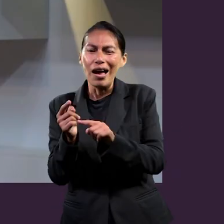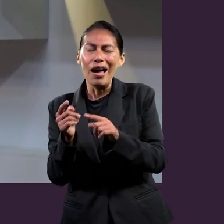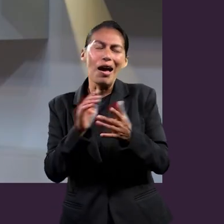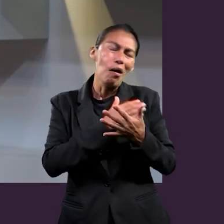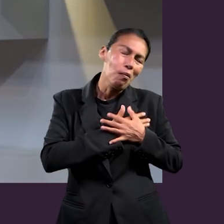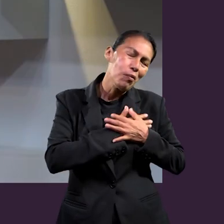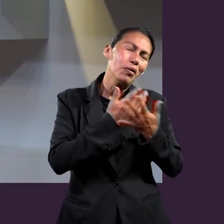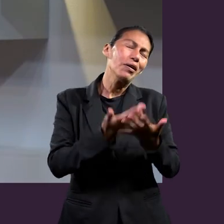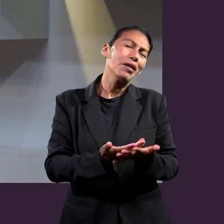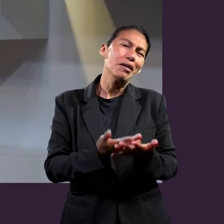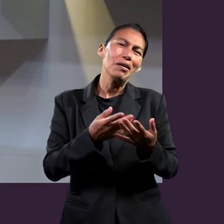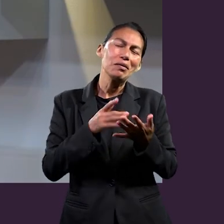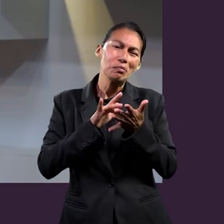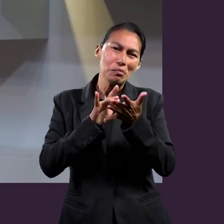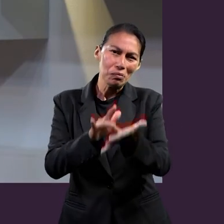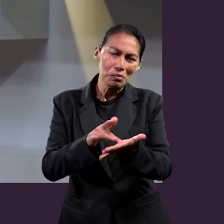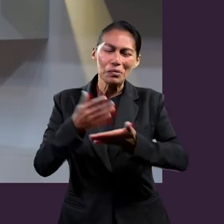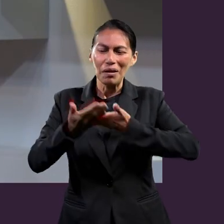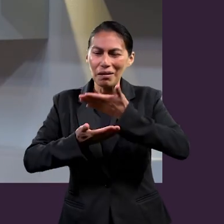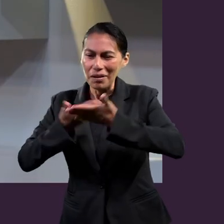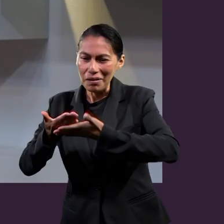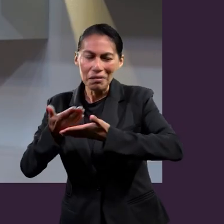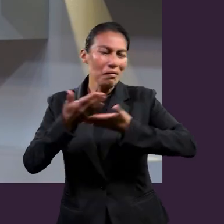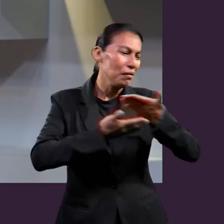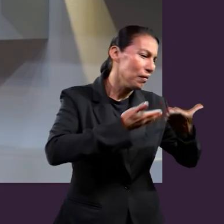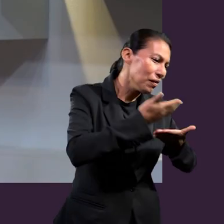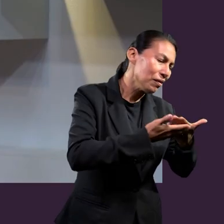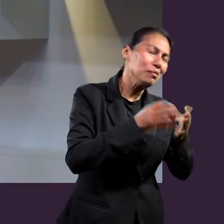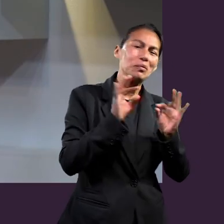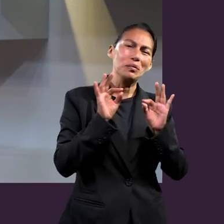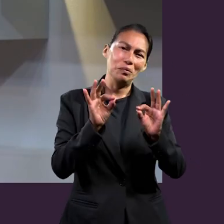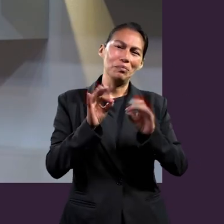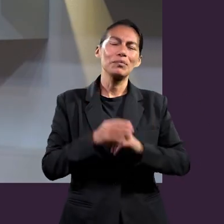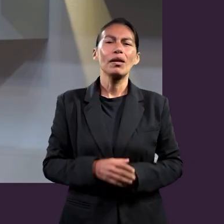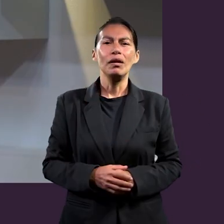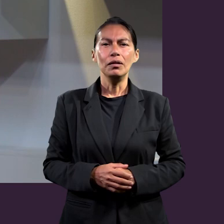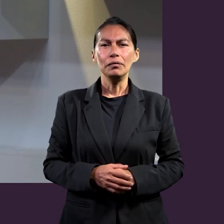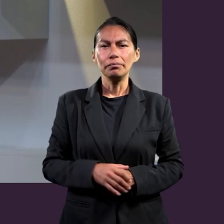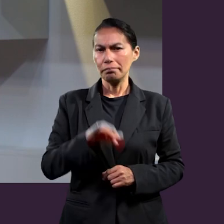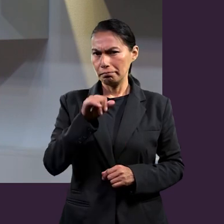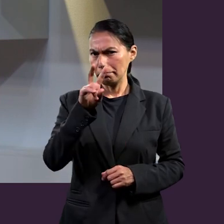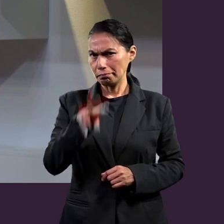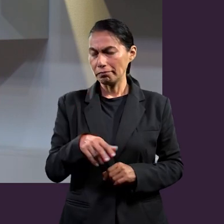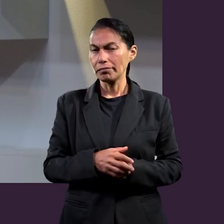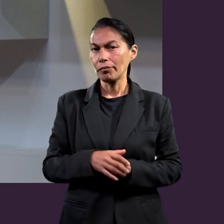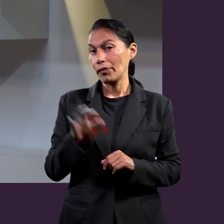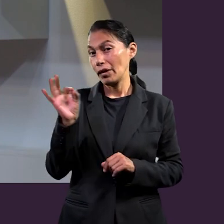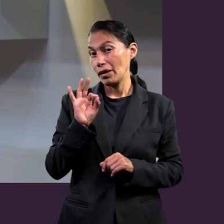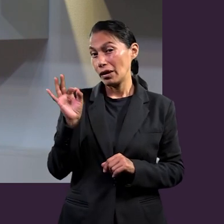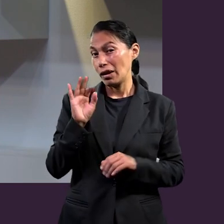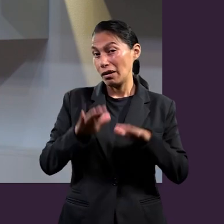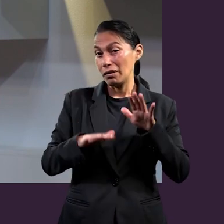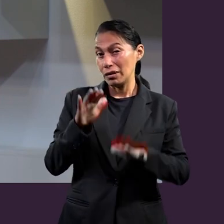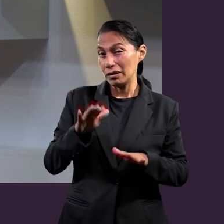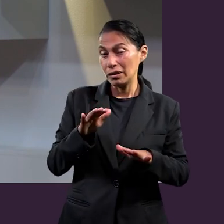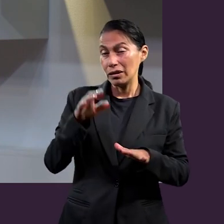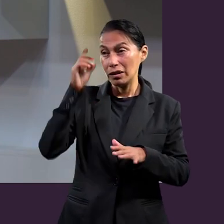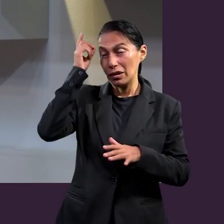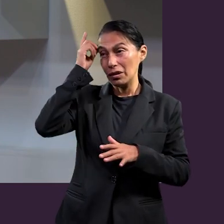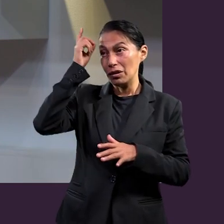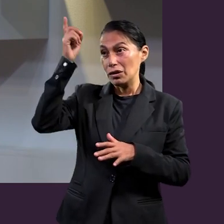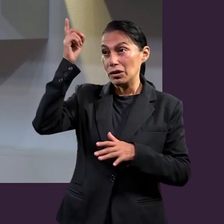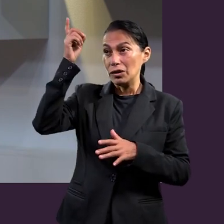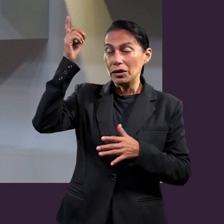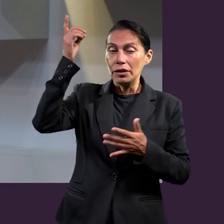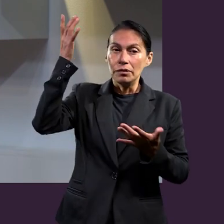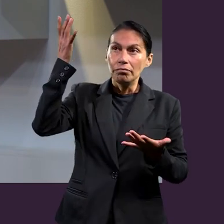Sí, y esto es importante, yo creo que cobra vigencia nuestra relación con Dios, ¿no? Porque quizás a veces está pasando con Dios lo que a veces